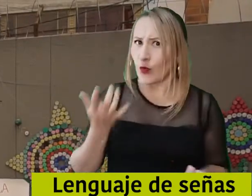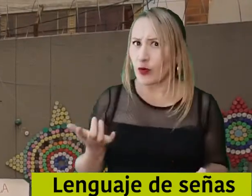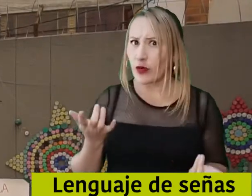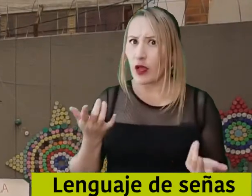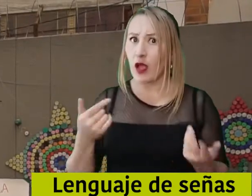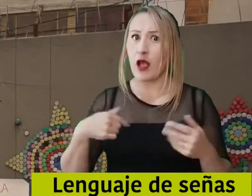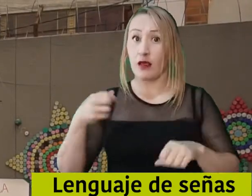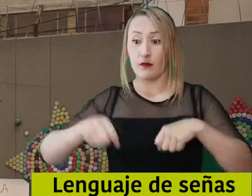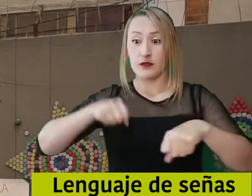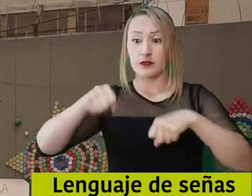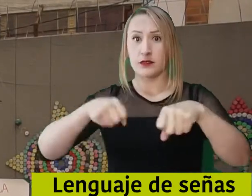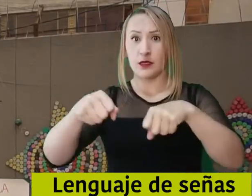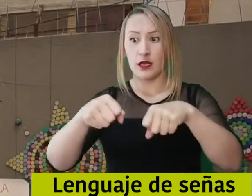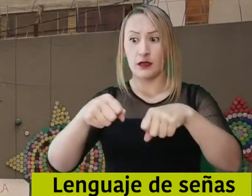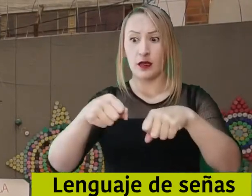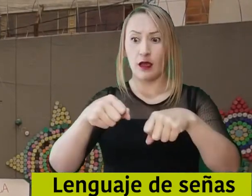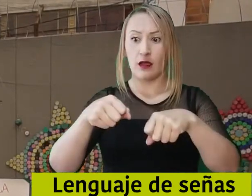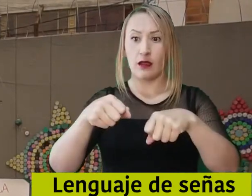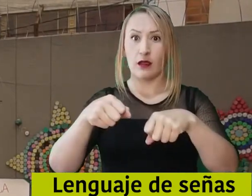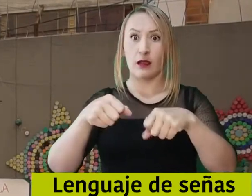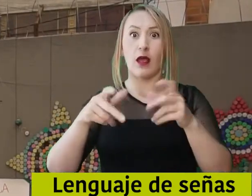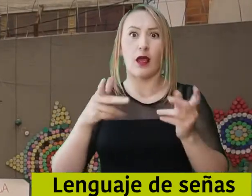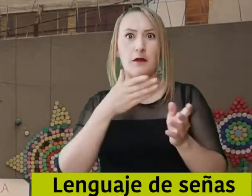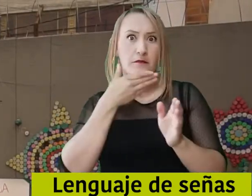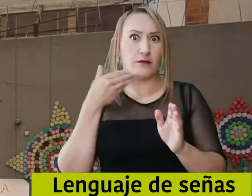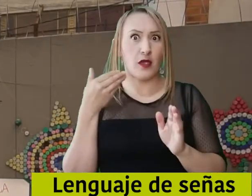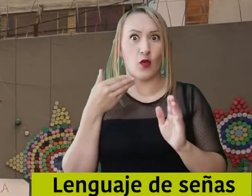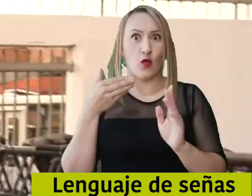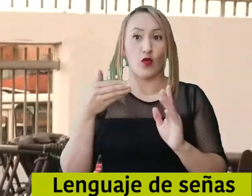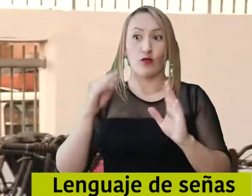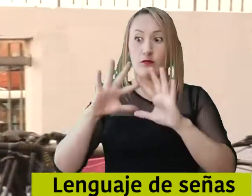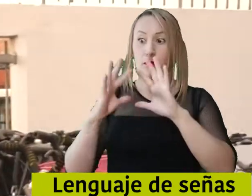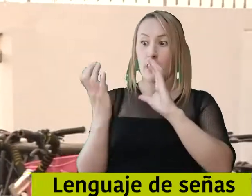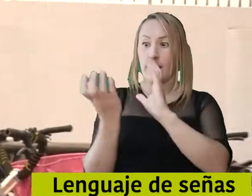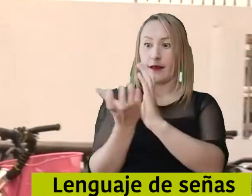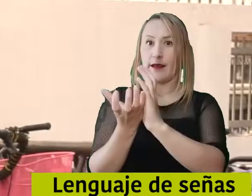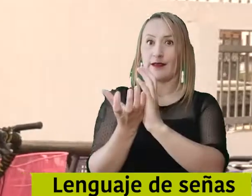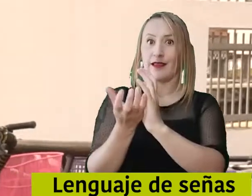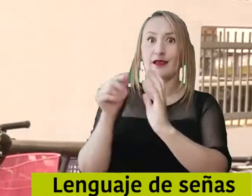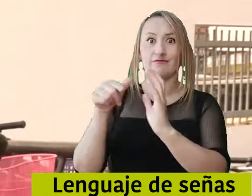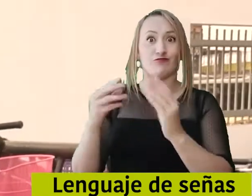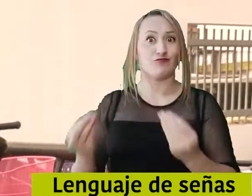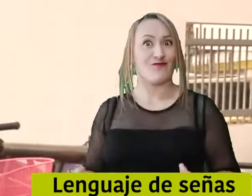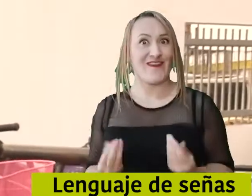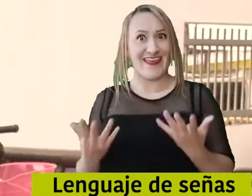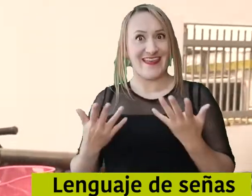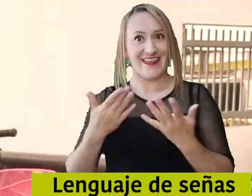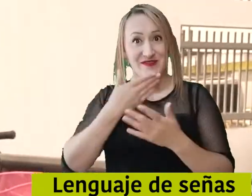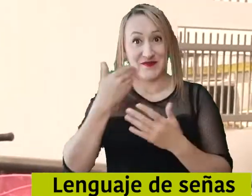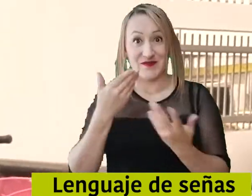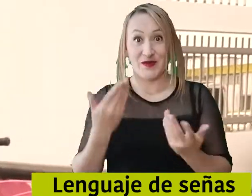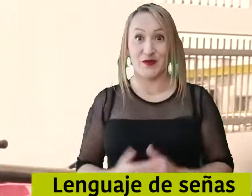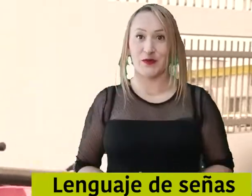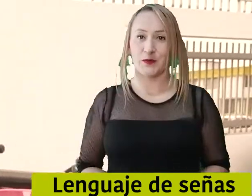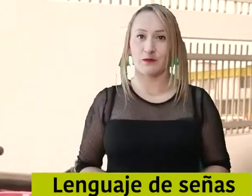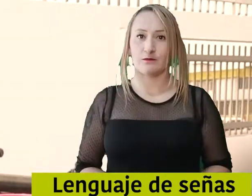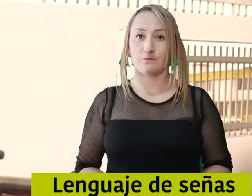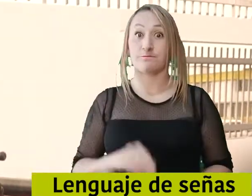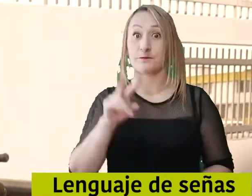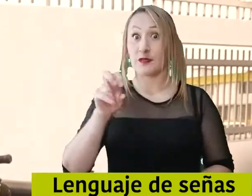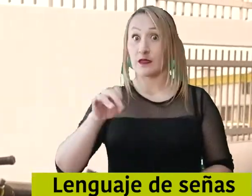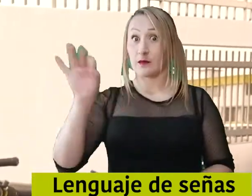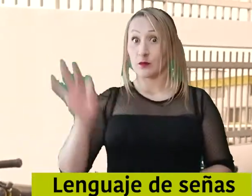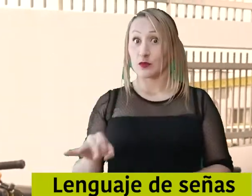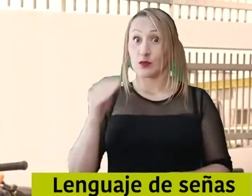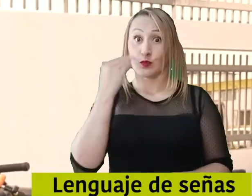% de las mujeres utilizamos el transporte de la bici. Somos mujeres muy empoderadas. Mi transporte favorito es la